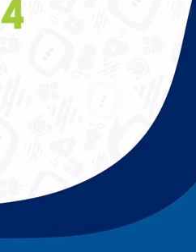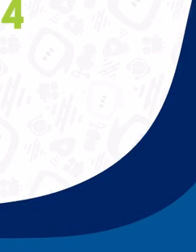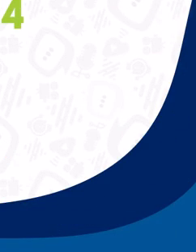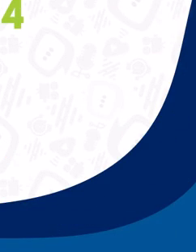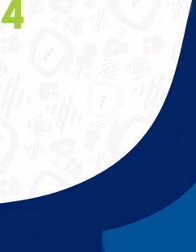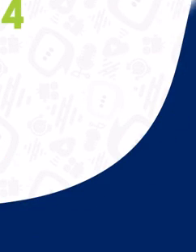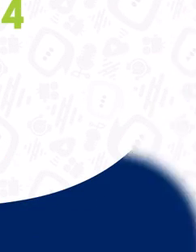innovadora.